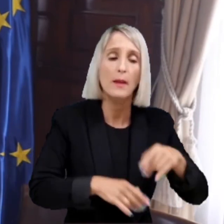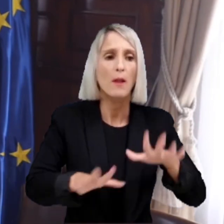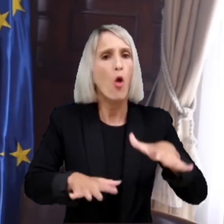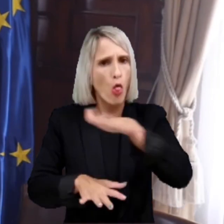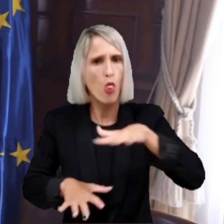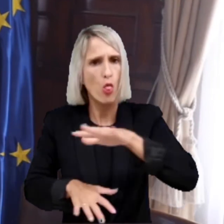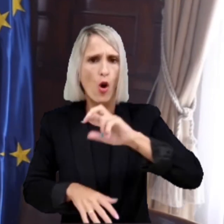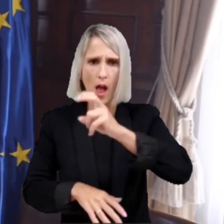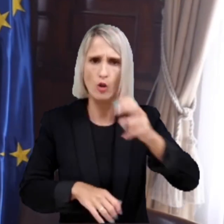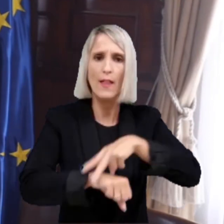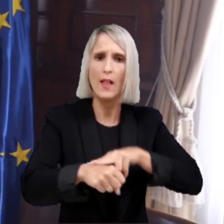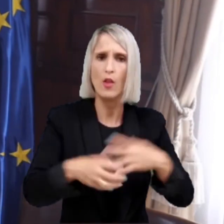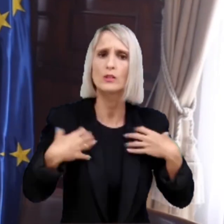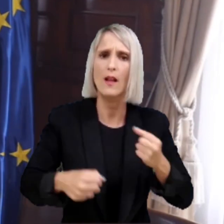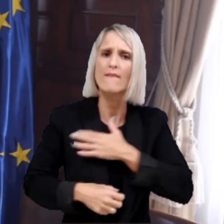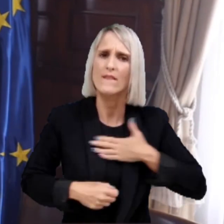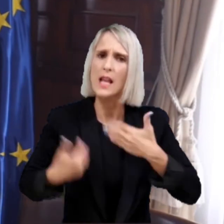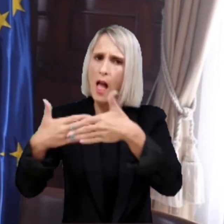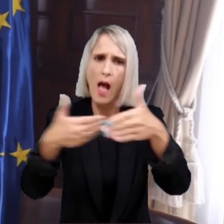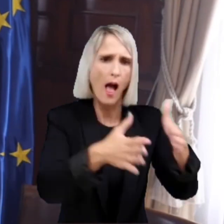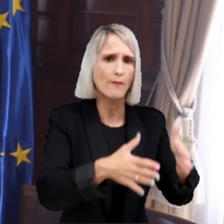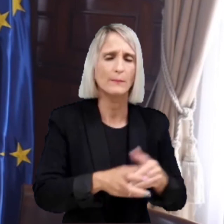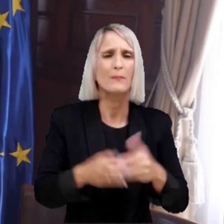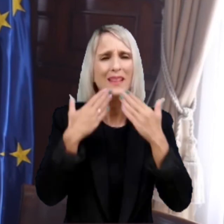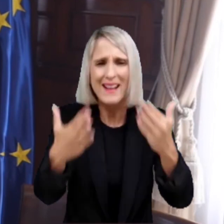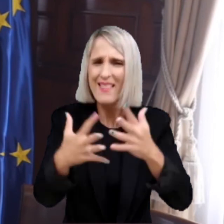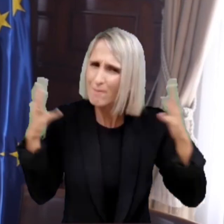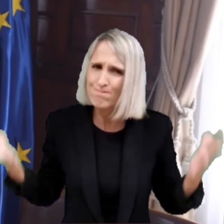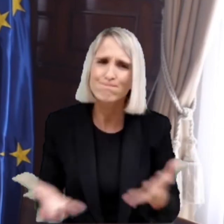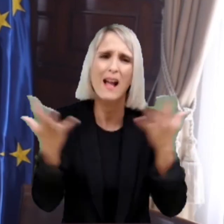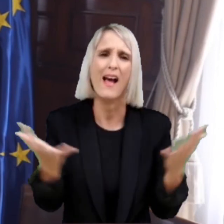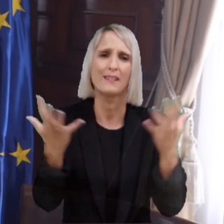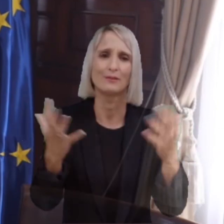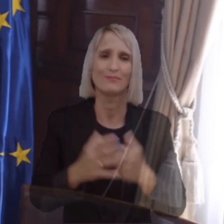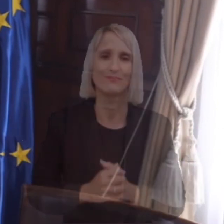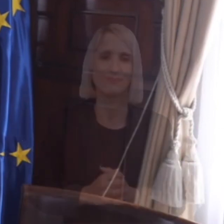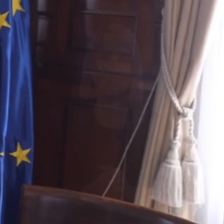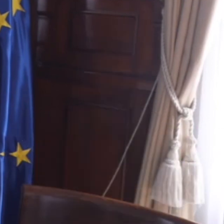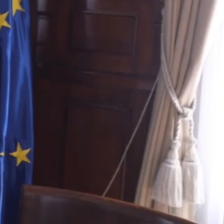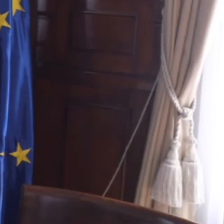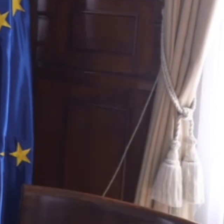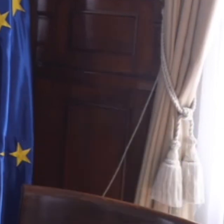Marina hay facilidades y en más sitios que se irán haciendo por la Delegación de Salud. Mucho ánimo, muchas gracias, un impulso más.